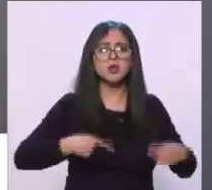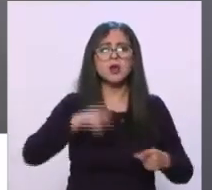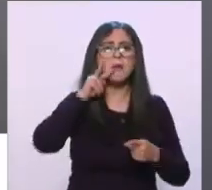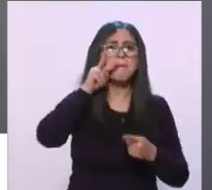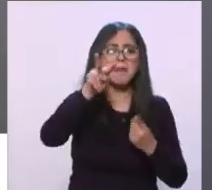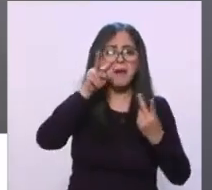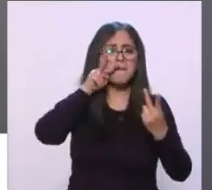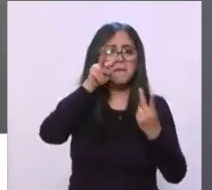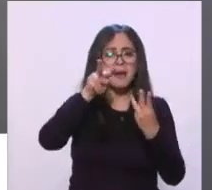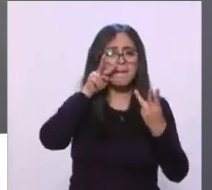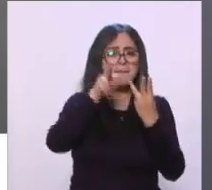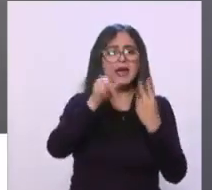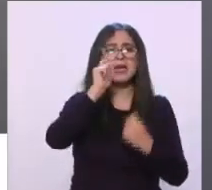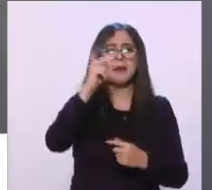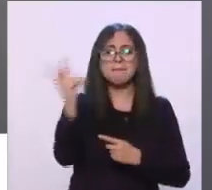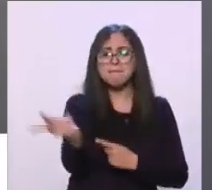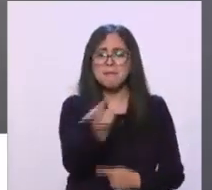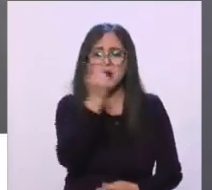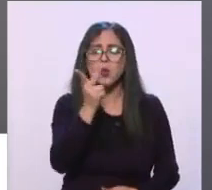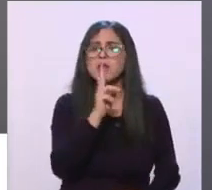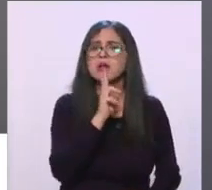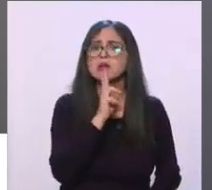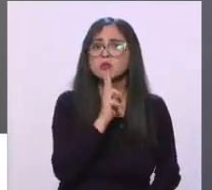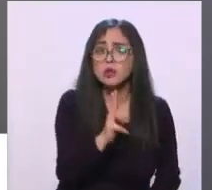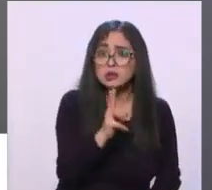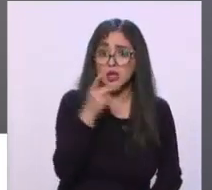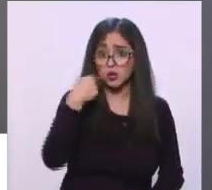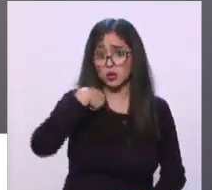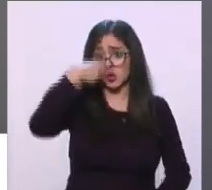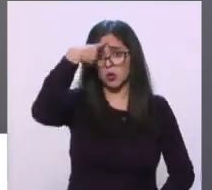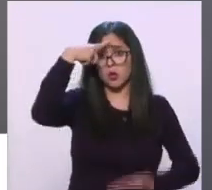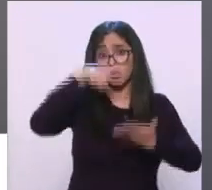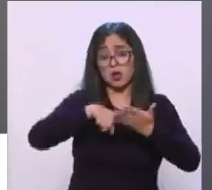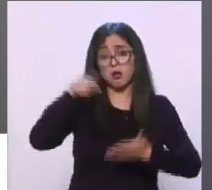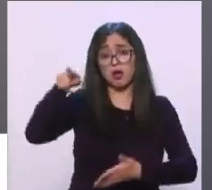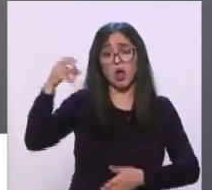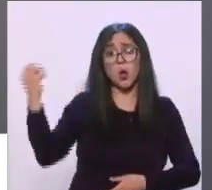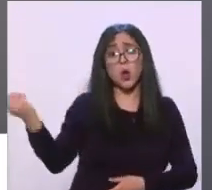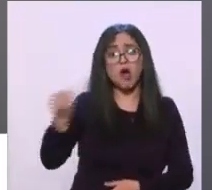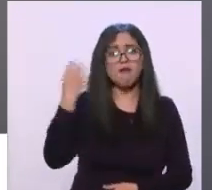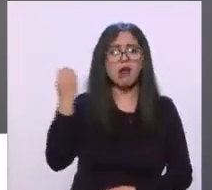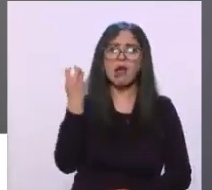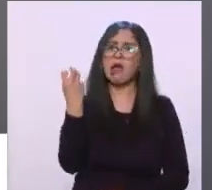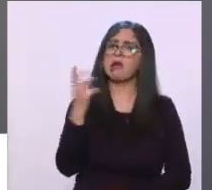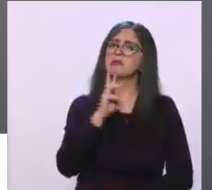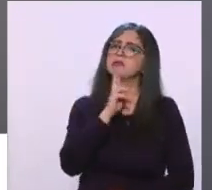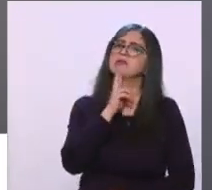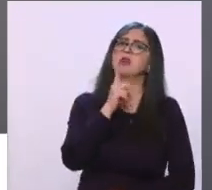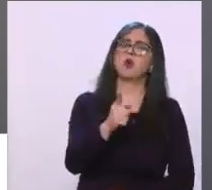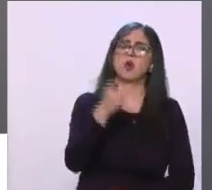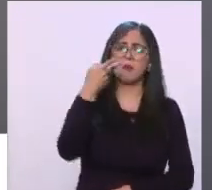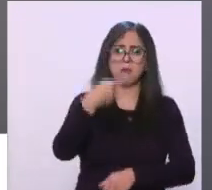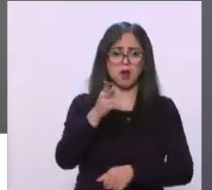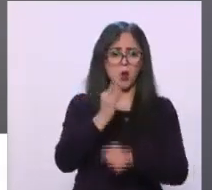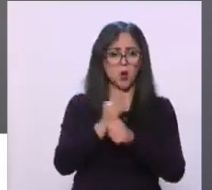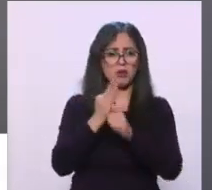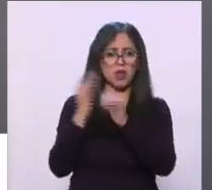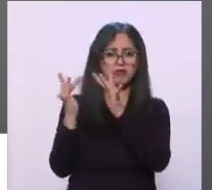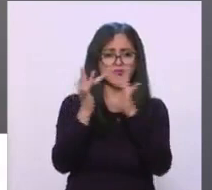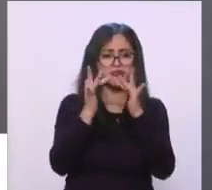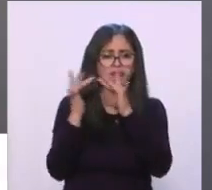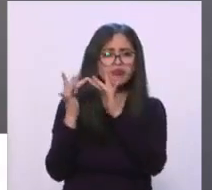de estas preguntas y respuestas, y creo que ha sido una de las mejores conferencias y el efecto en las redes es impresionante,